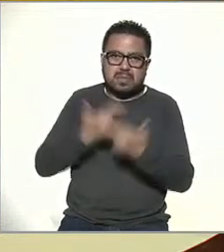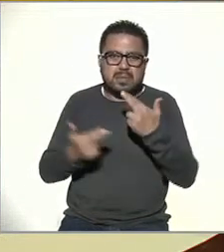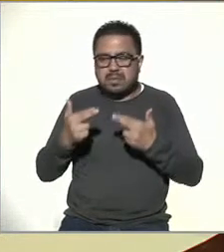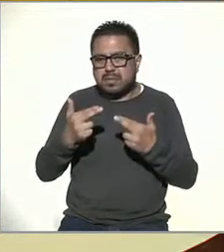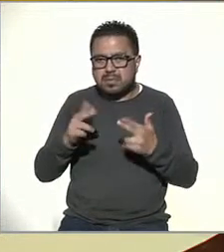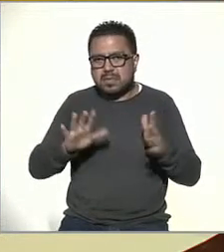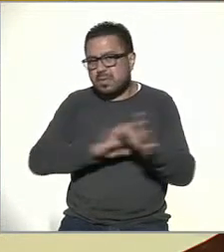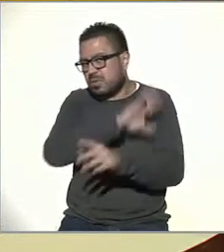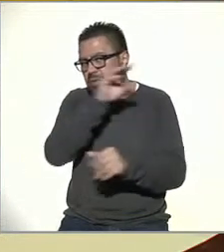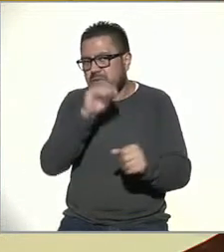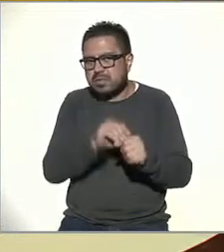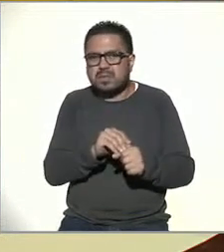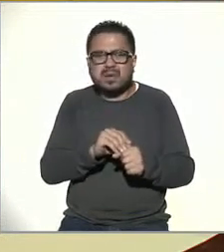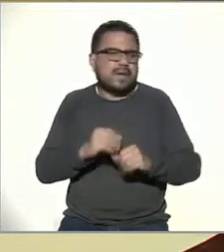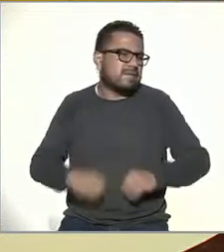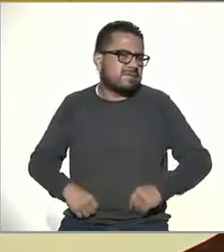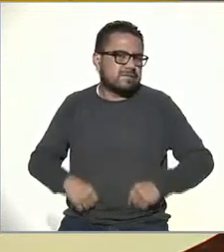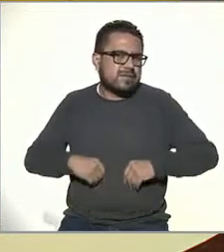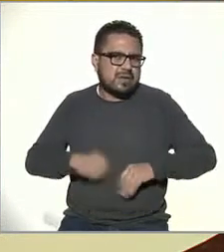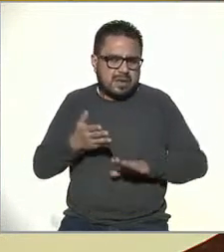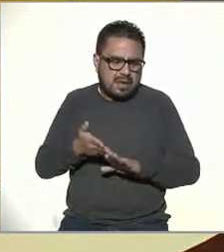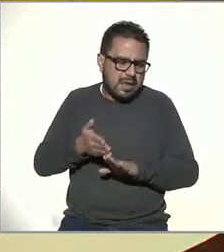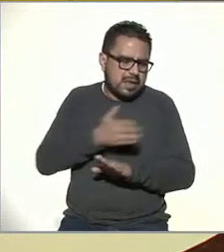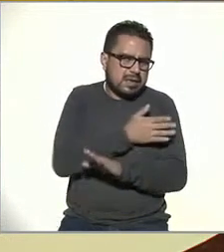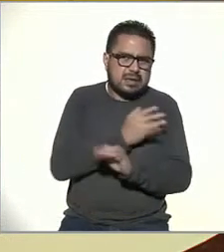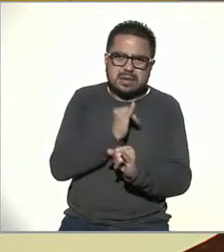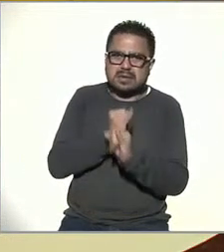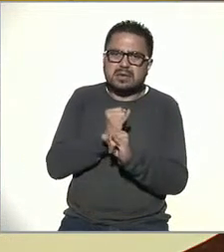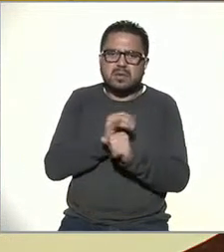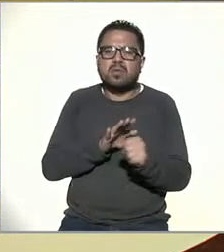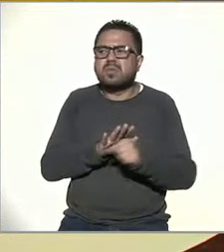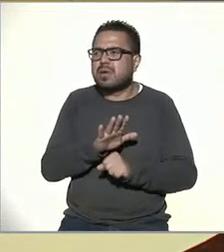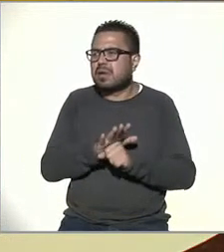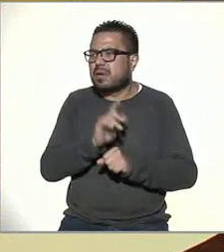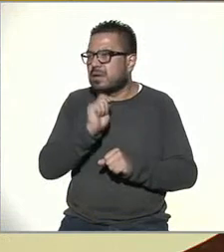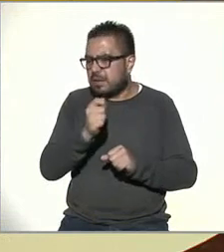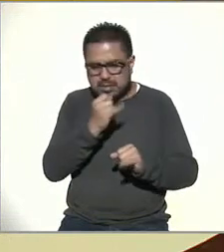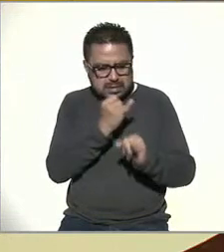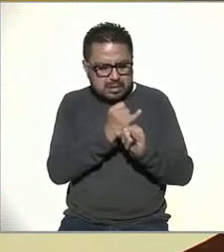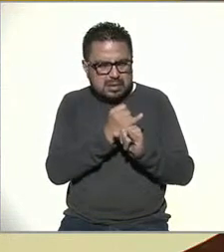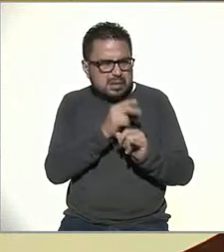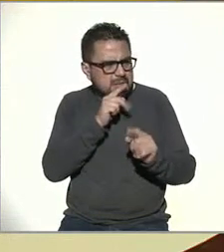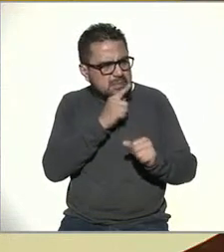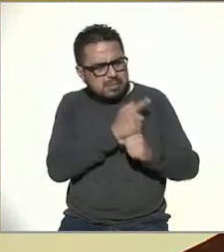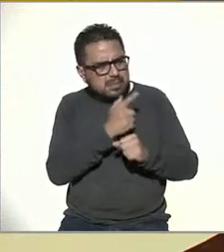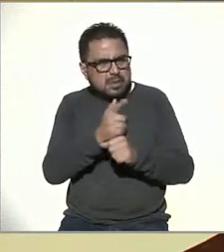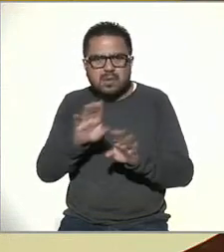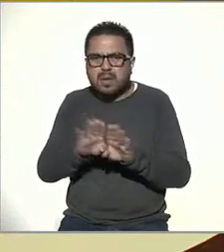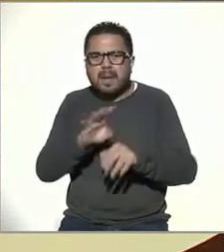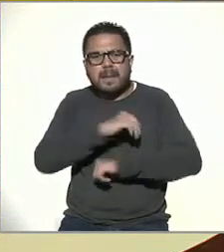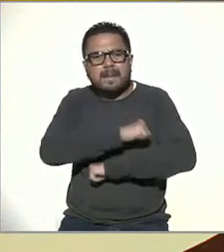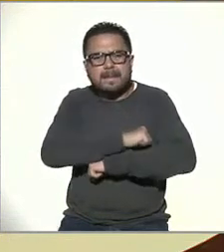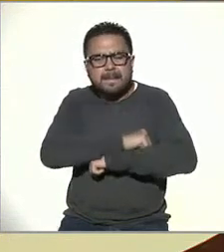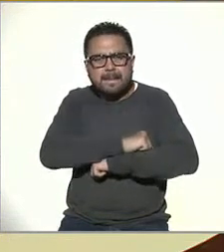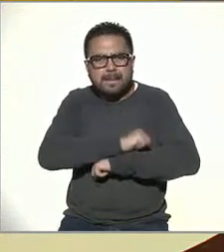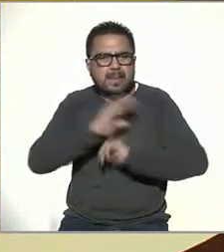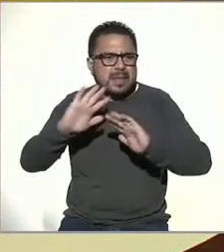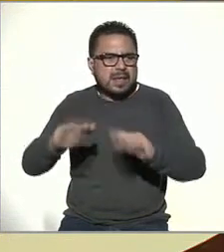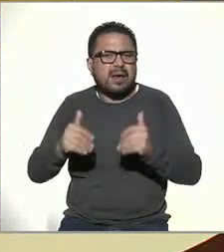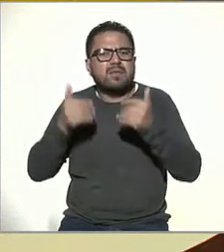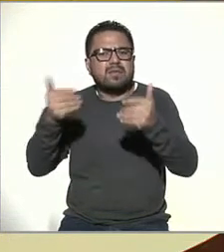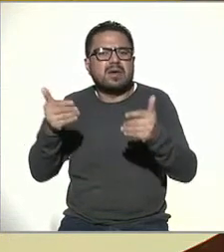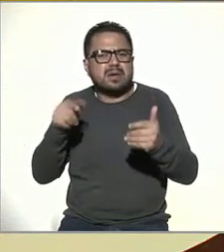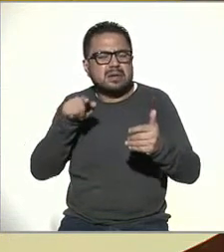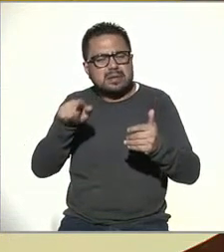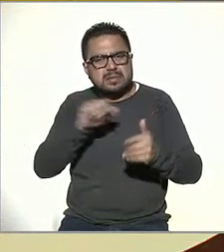a la modalidad que vivíamos antes de Internet, en la cual, pues, básicamente Internet se veía como una ventana externa, la